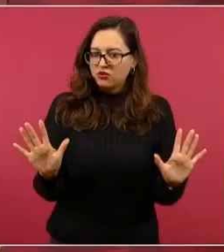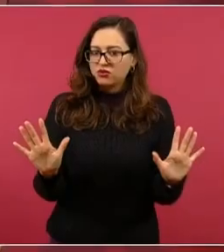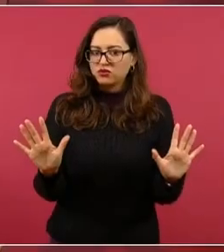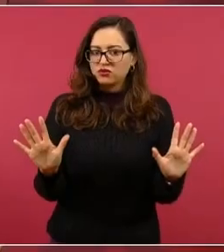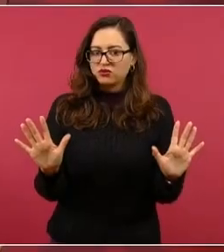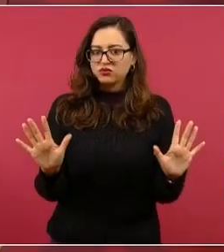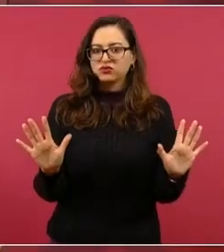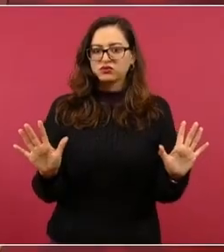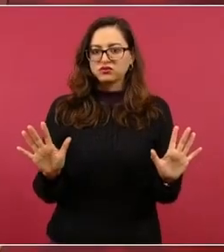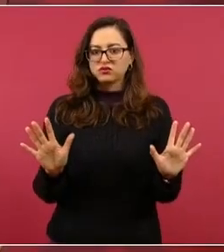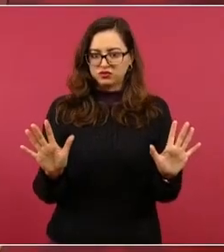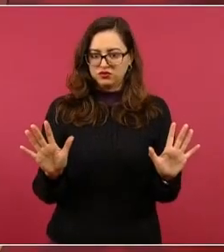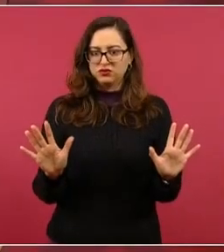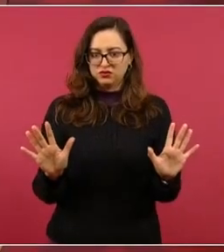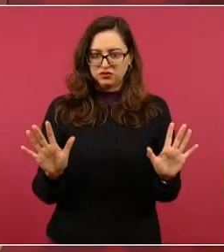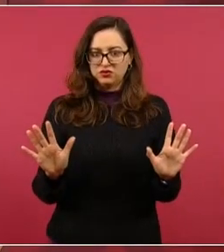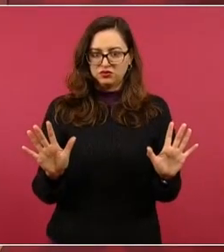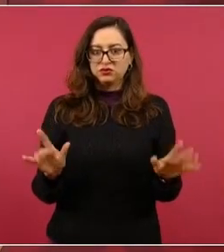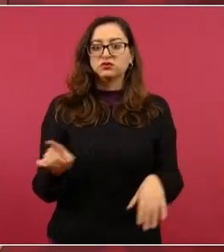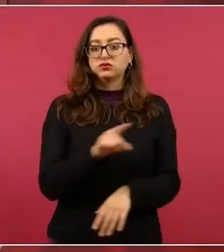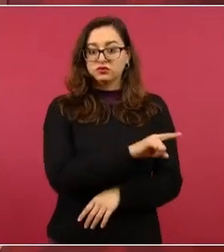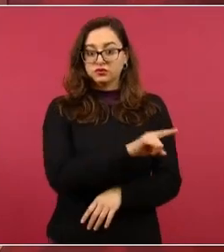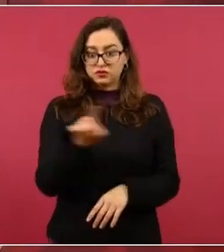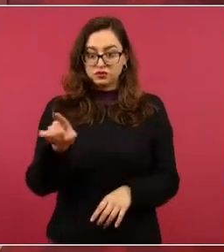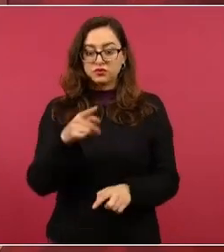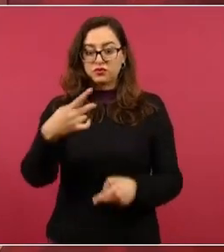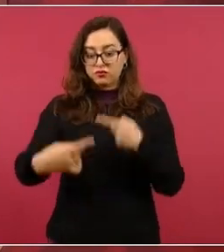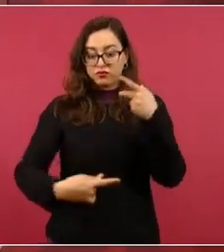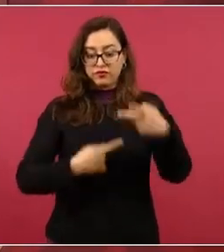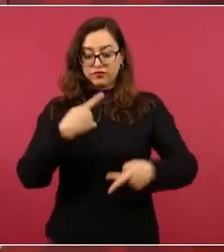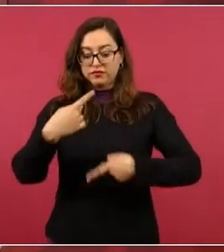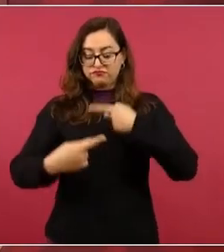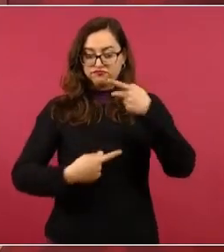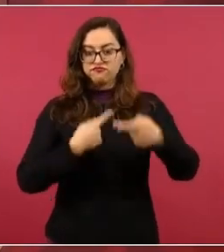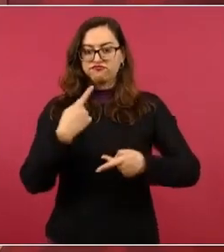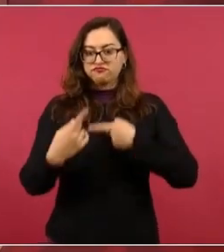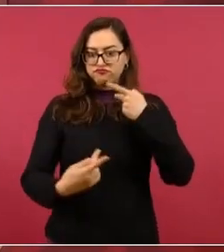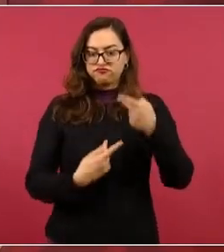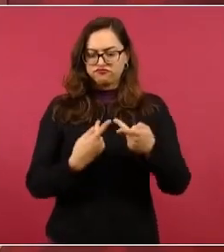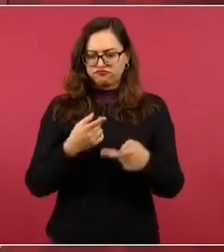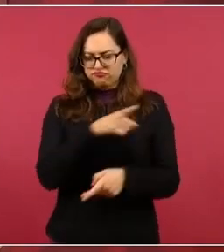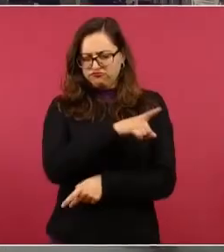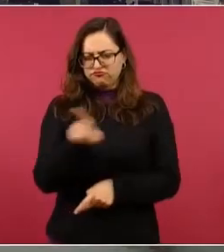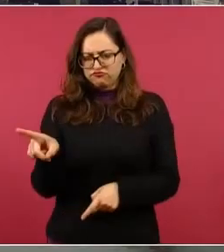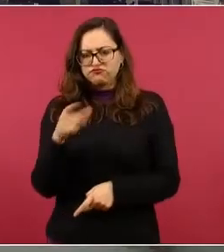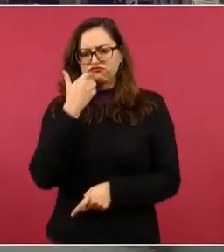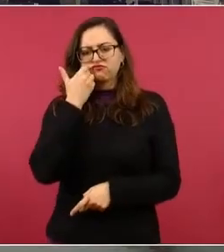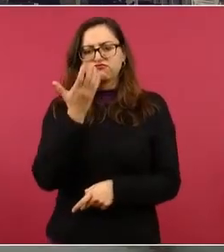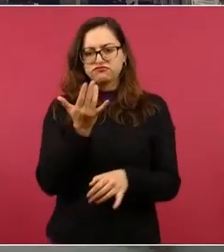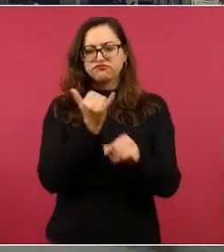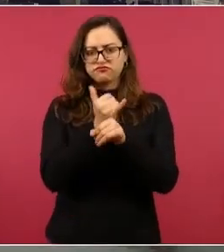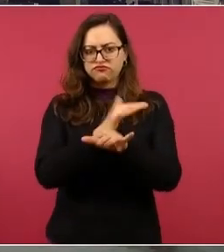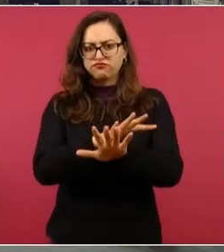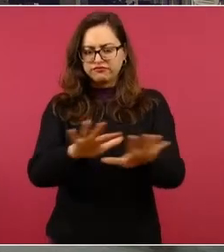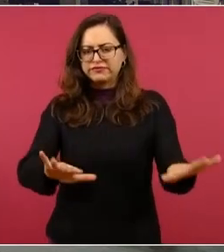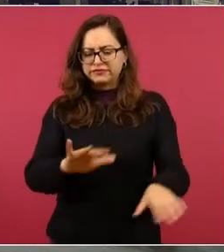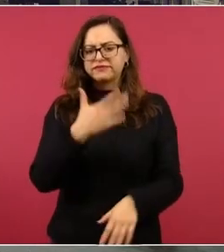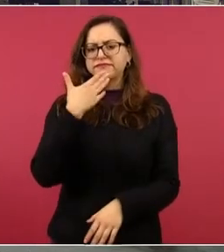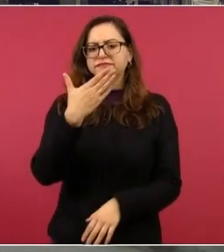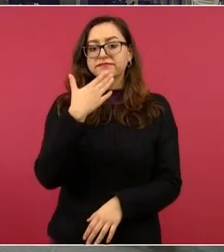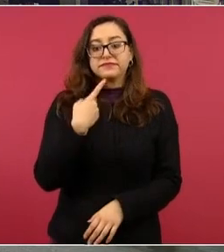Y ustedes vienen a buscar la información, pero a me importa también contextualizar,